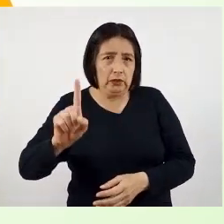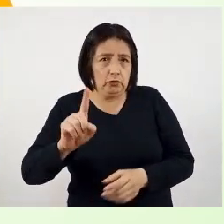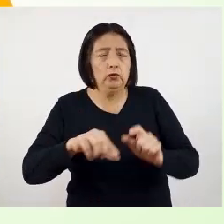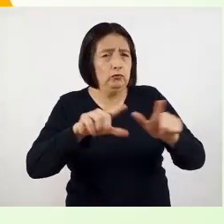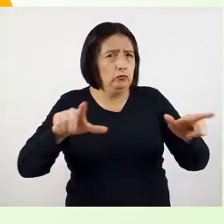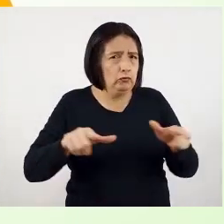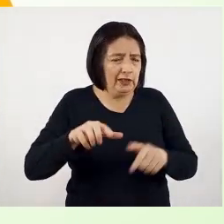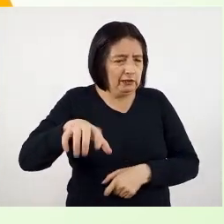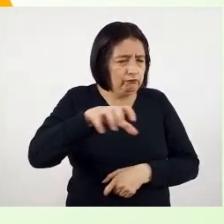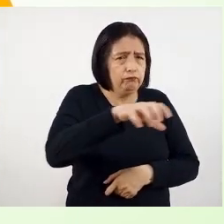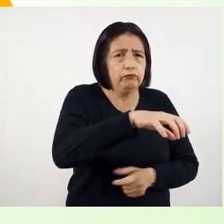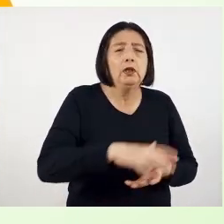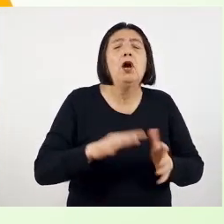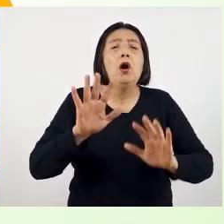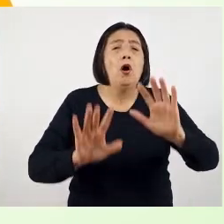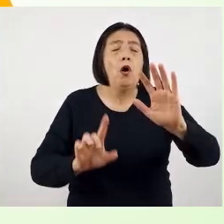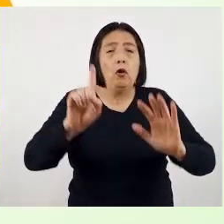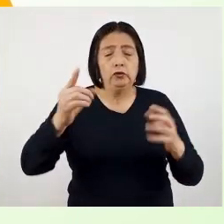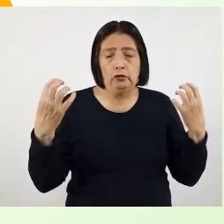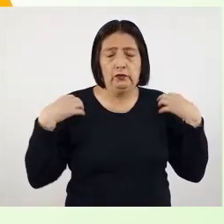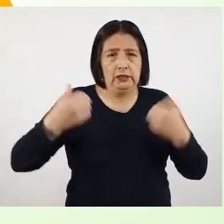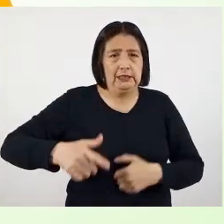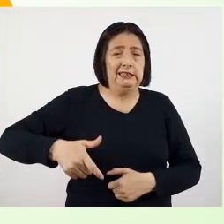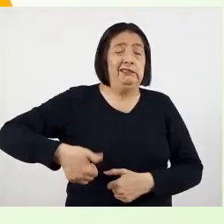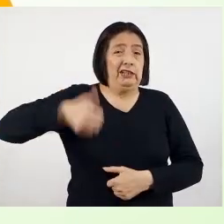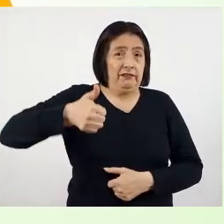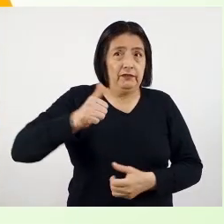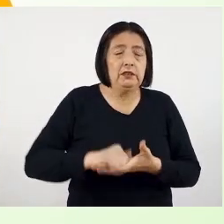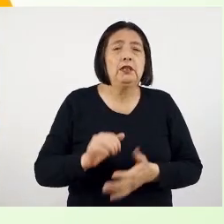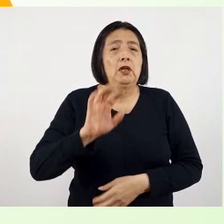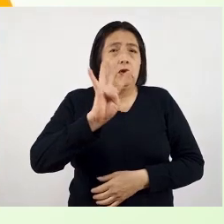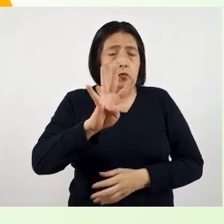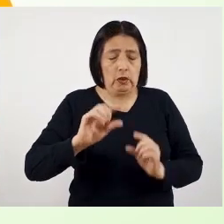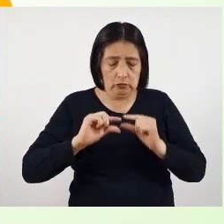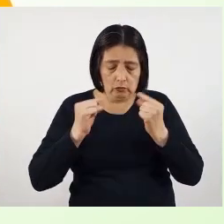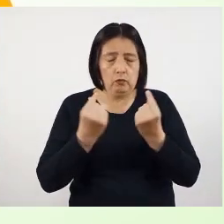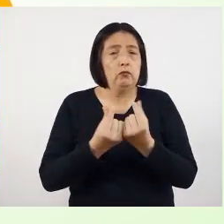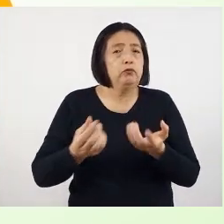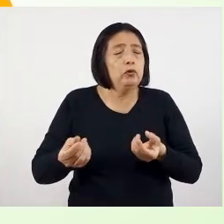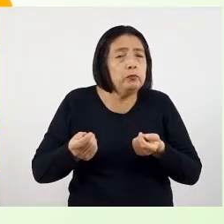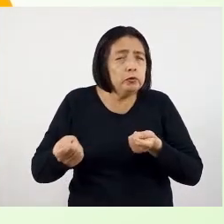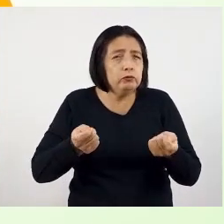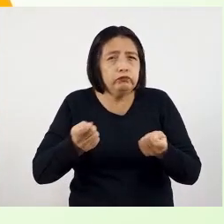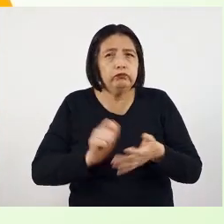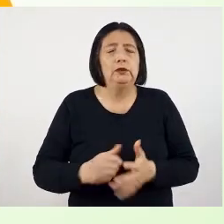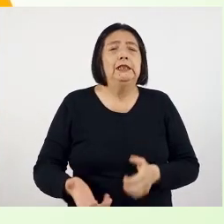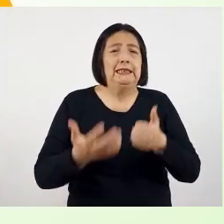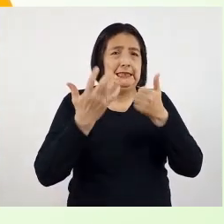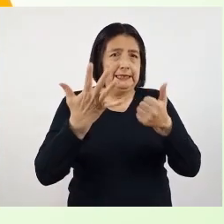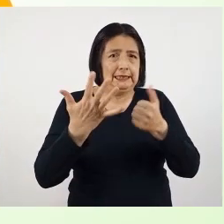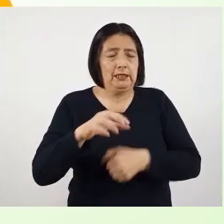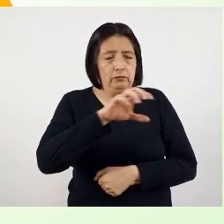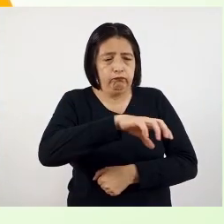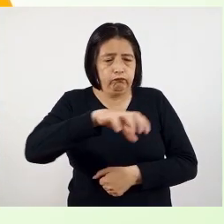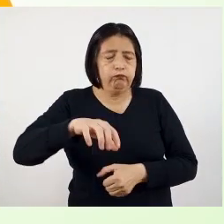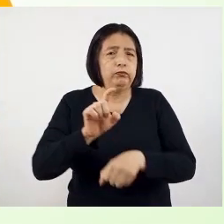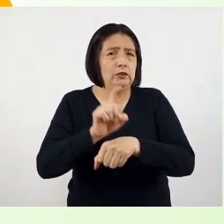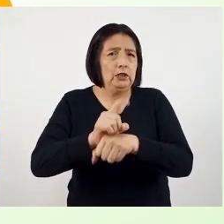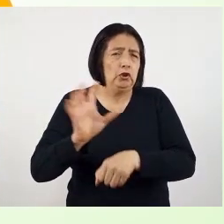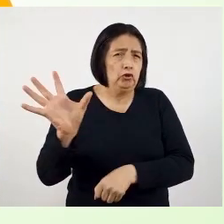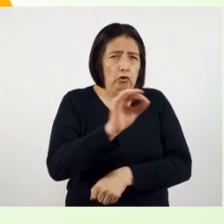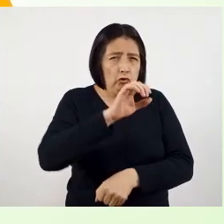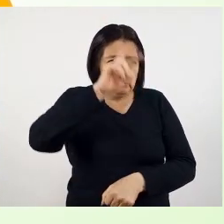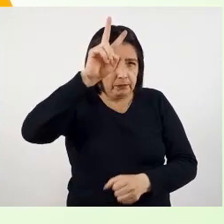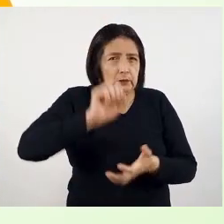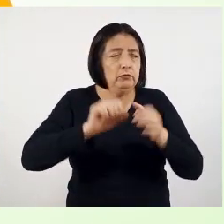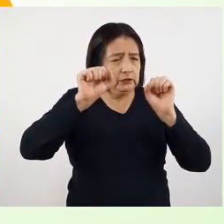sedes, distribuidas en 11 gerencias zonales, 4 unidades operativas y 6 centros de formación a nivel nacional,